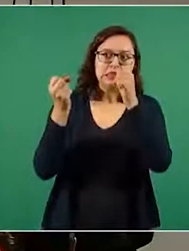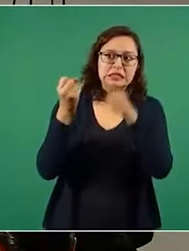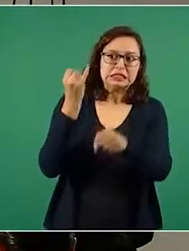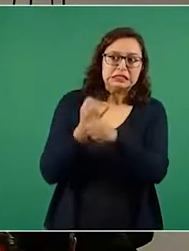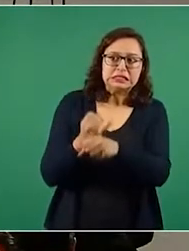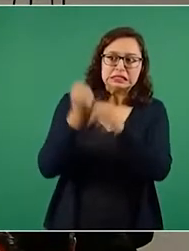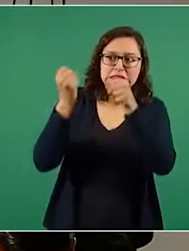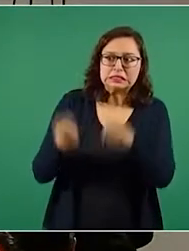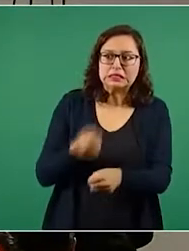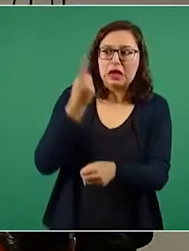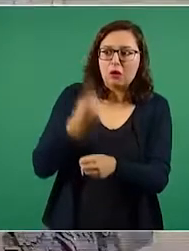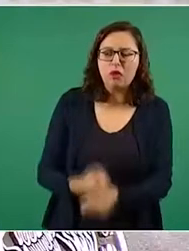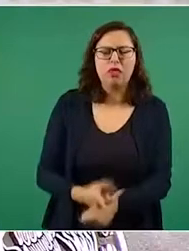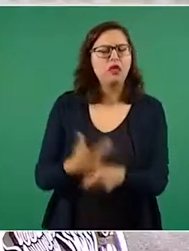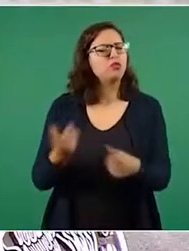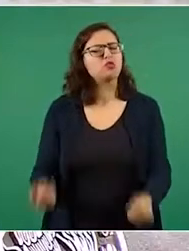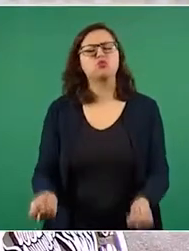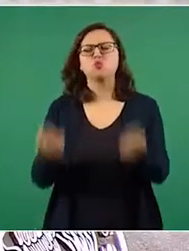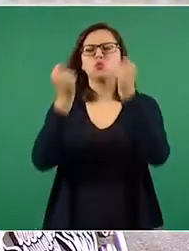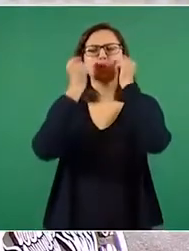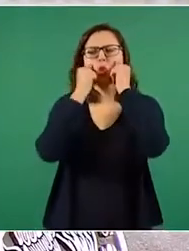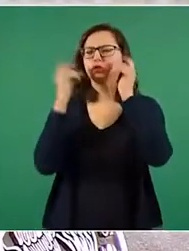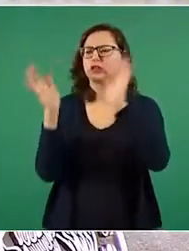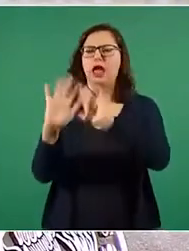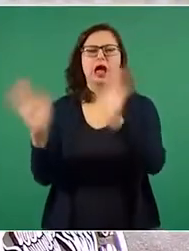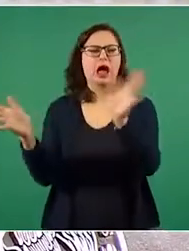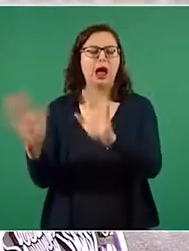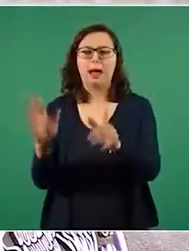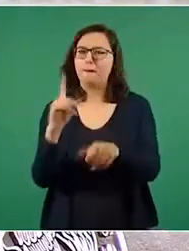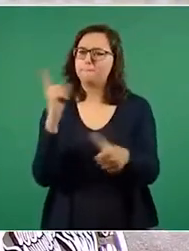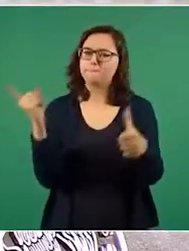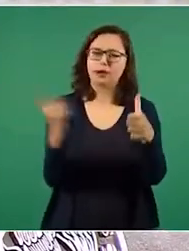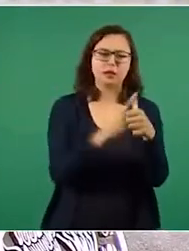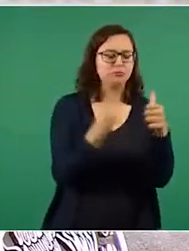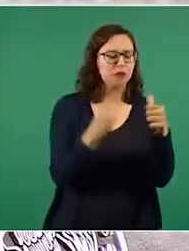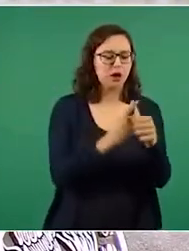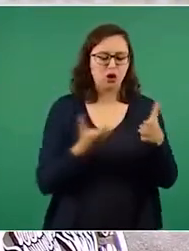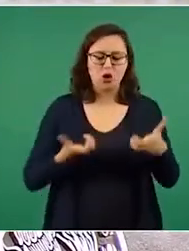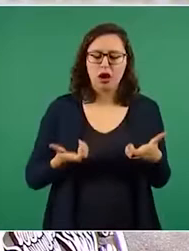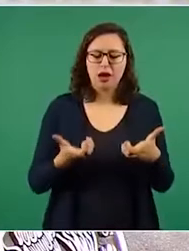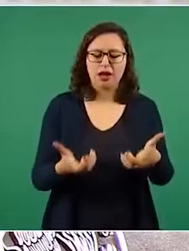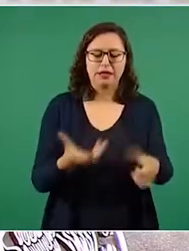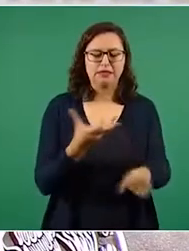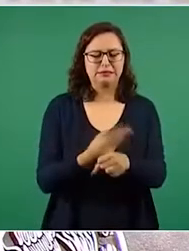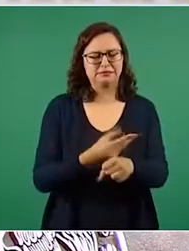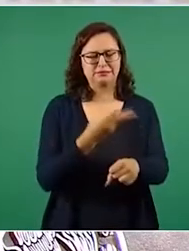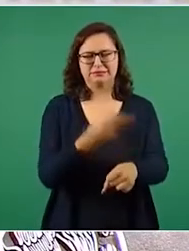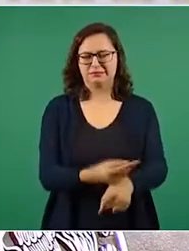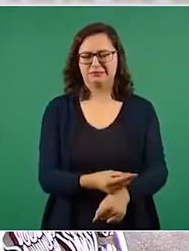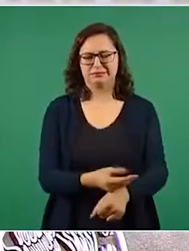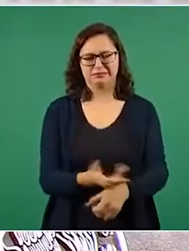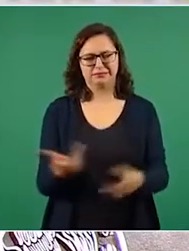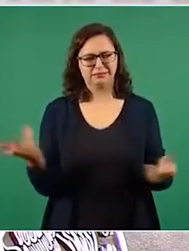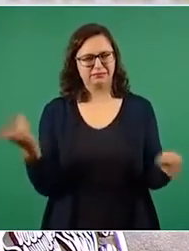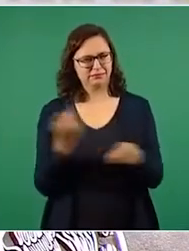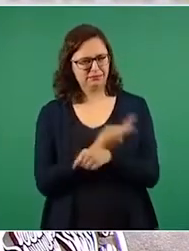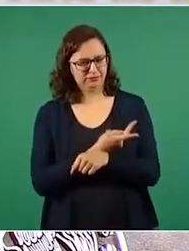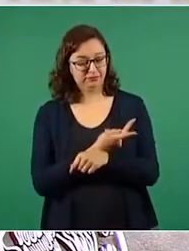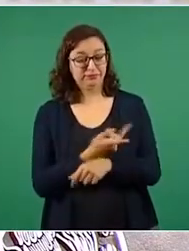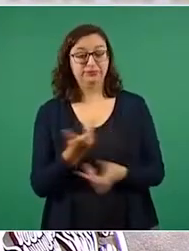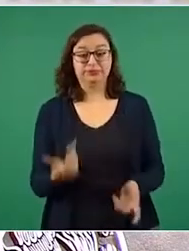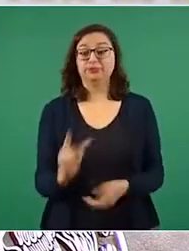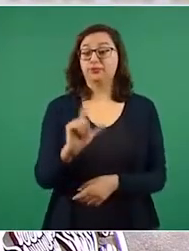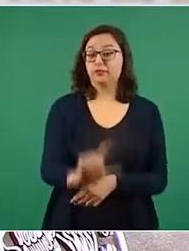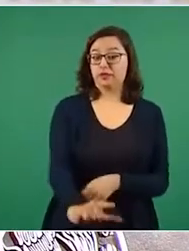anunció un programa nacional de bacheo. En la conferencia de prensa del lunes en Puerto Vallarta, a pregunta expresa de un